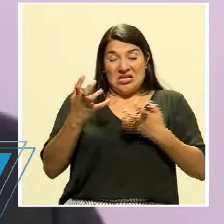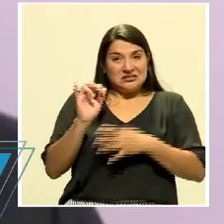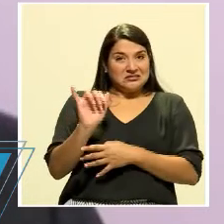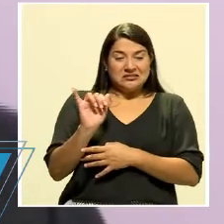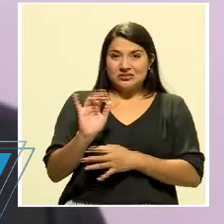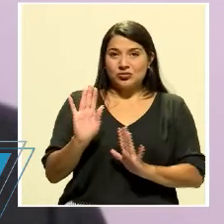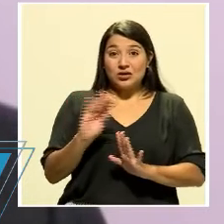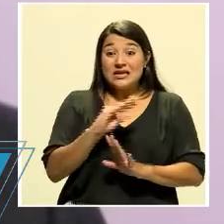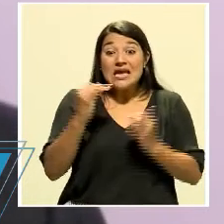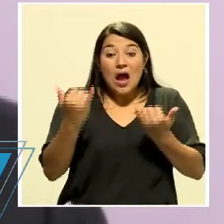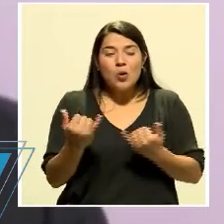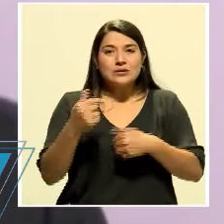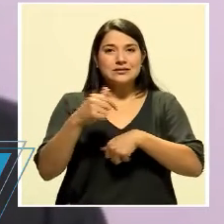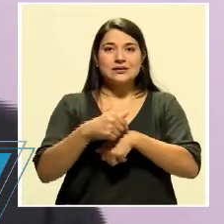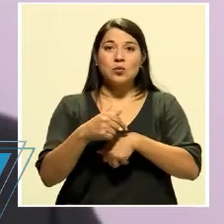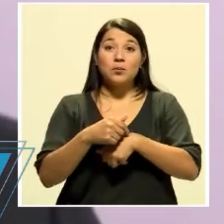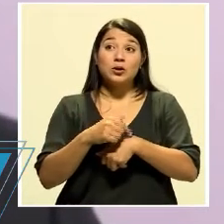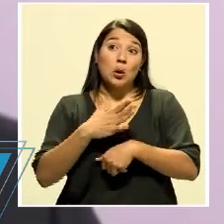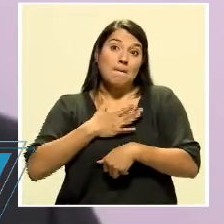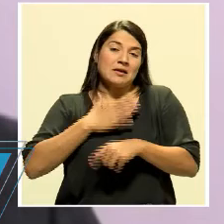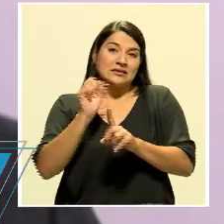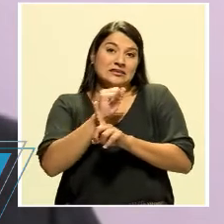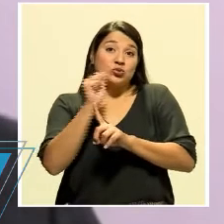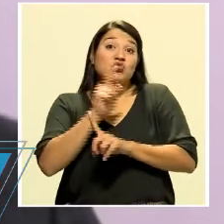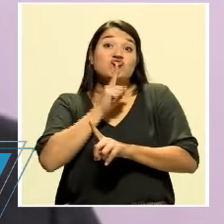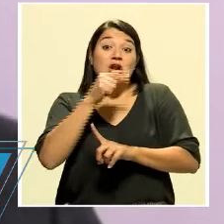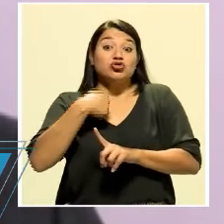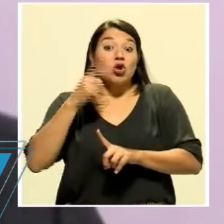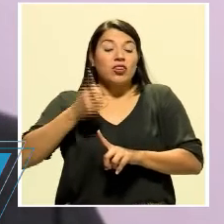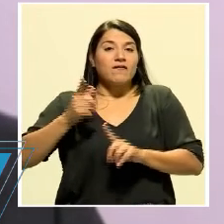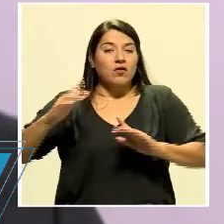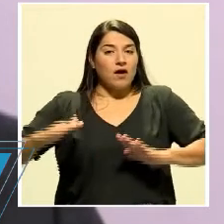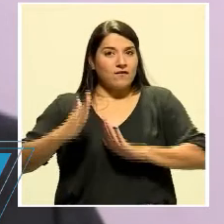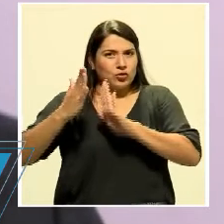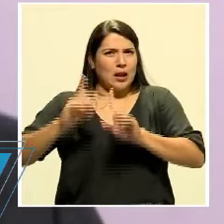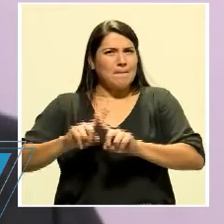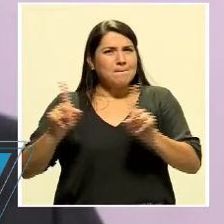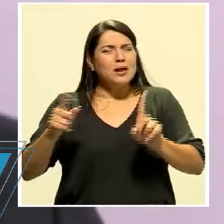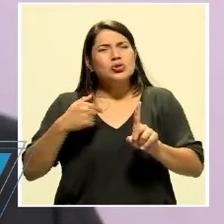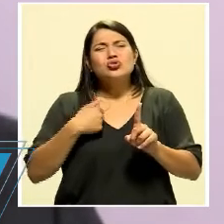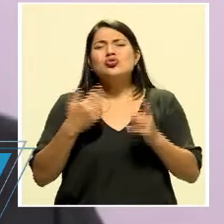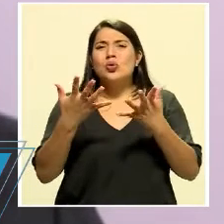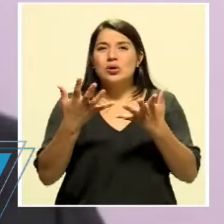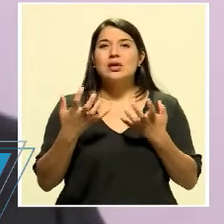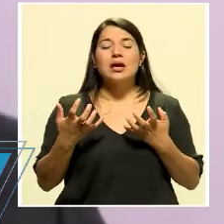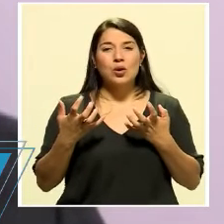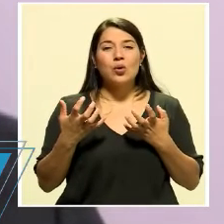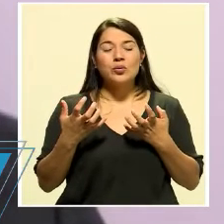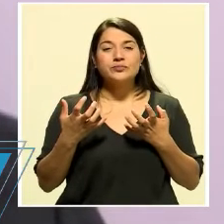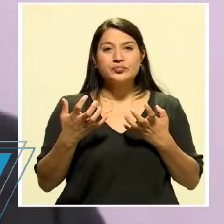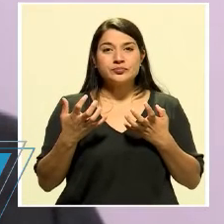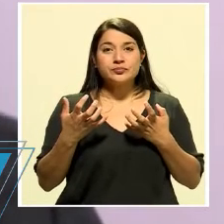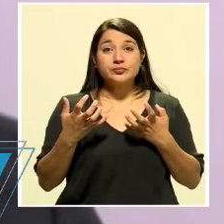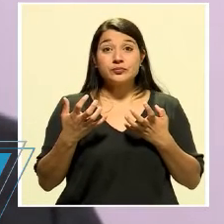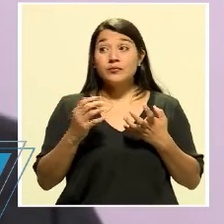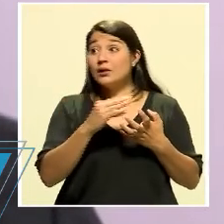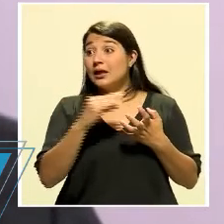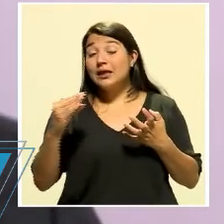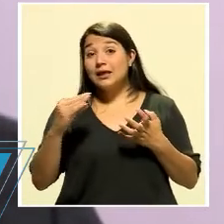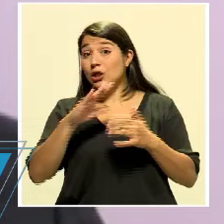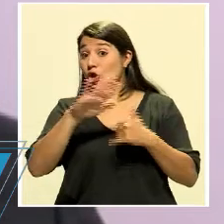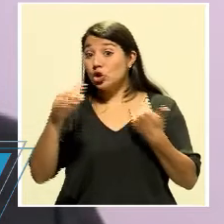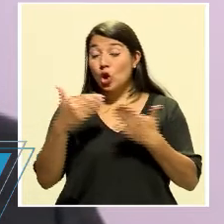Y en ese momento es mi realidad y tengo que afrontarla, pero yo lo que quiero aquí es, y lo que queremos en el